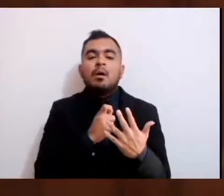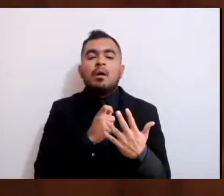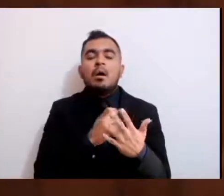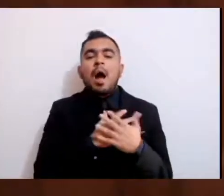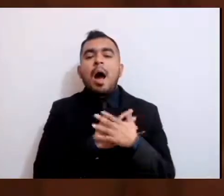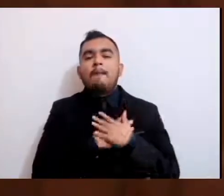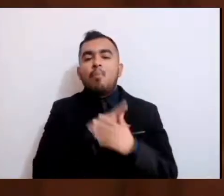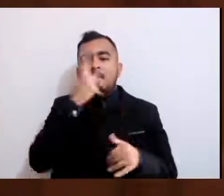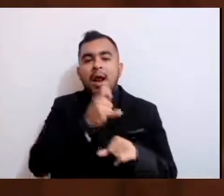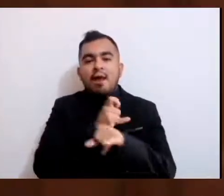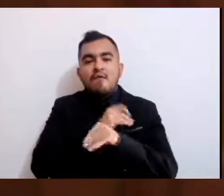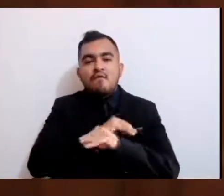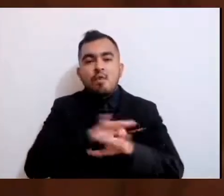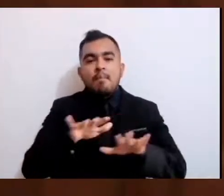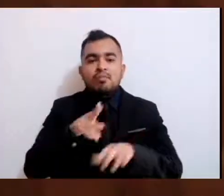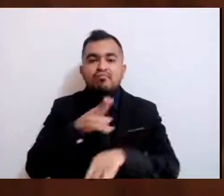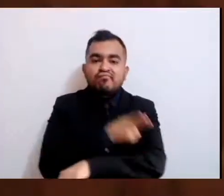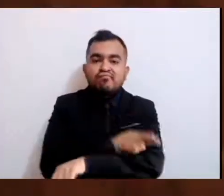periodistas.